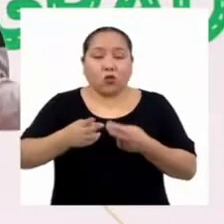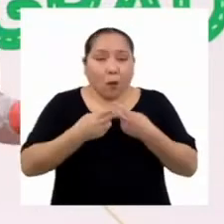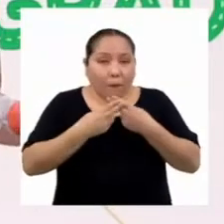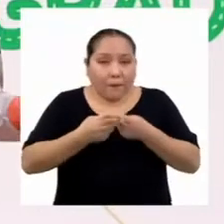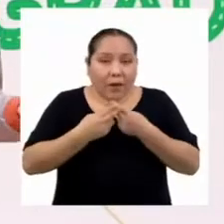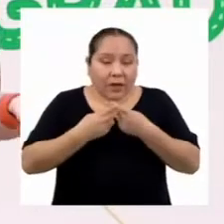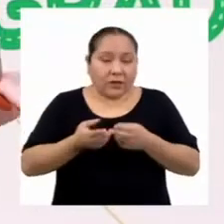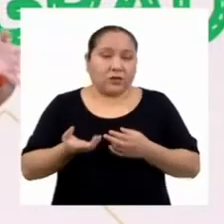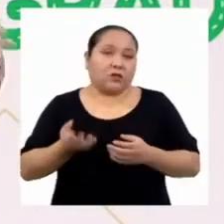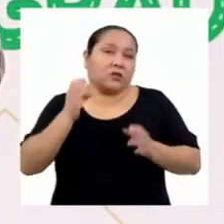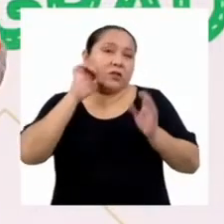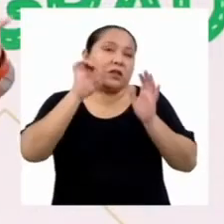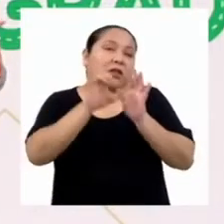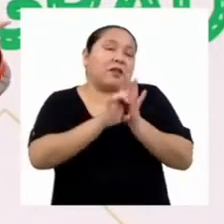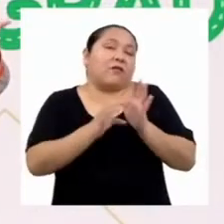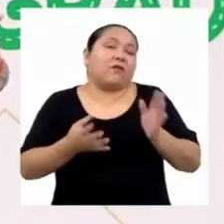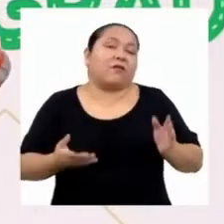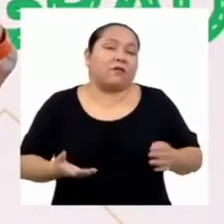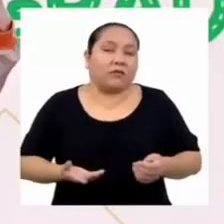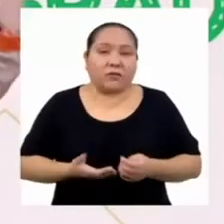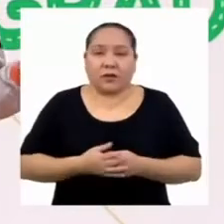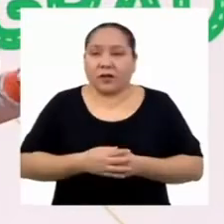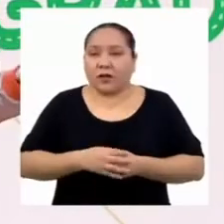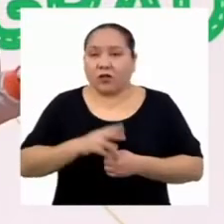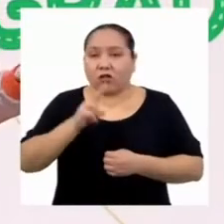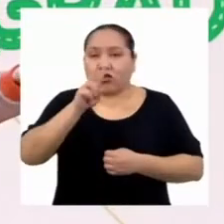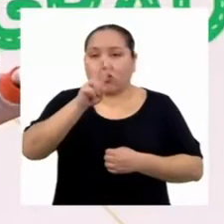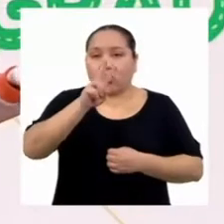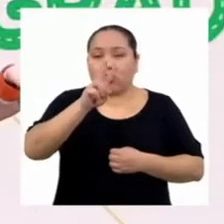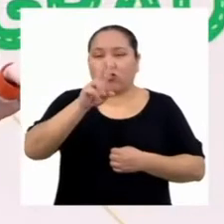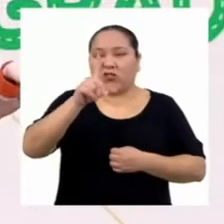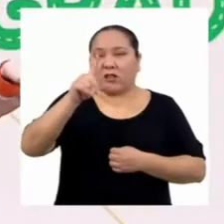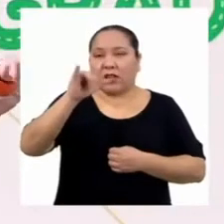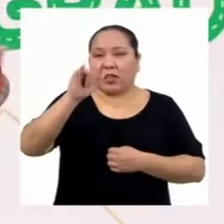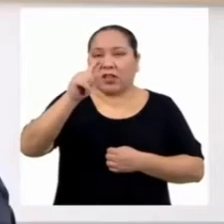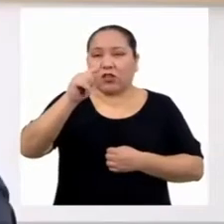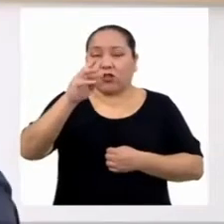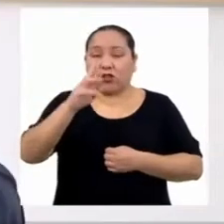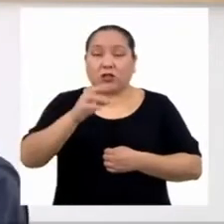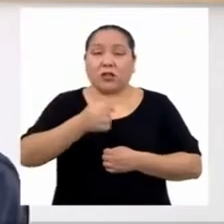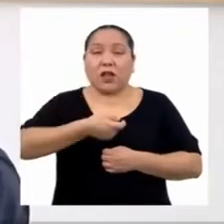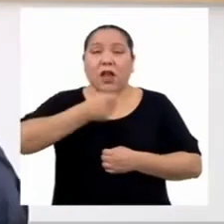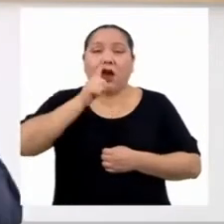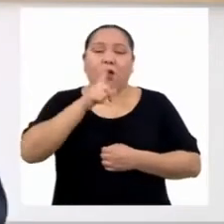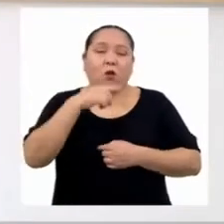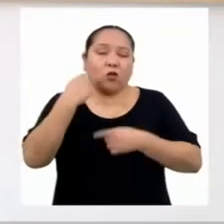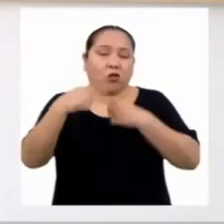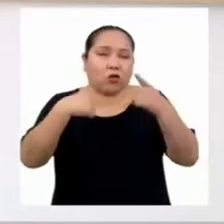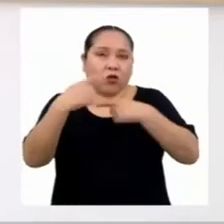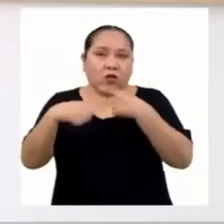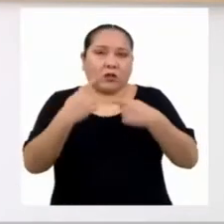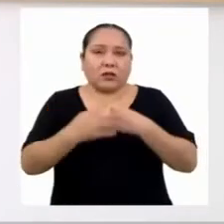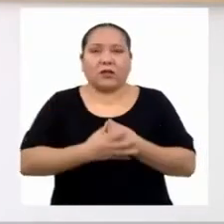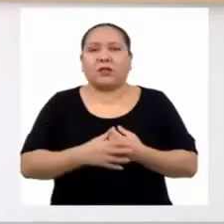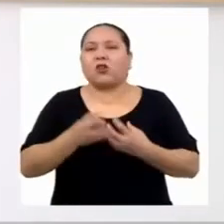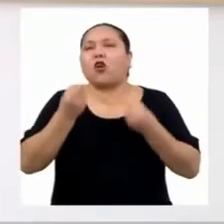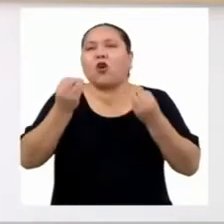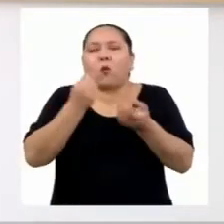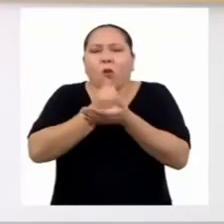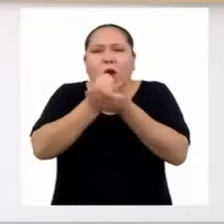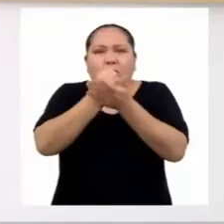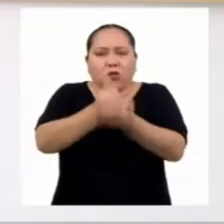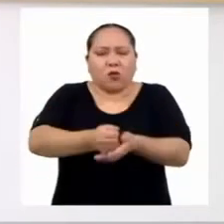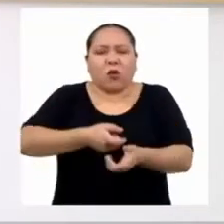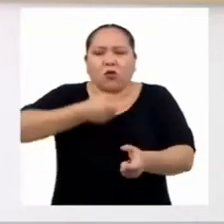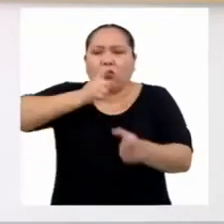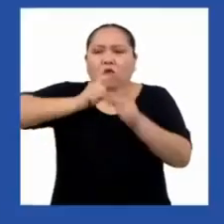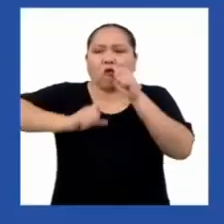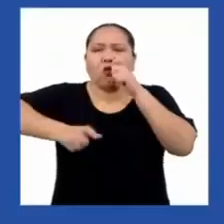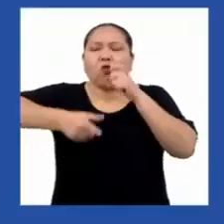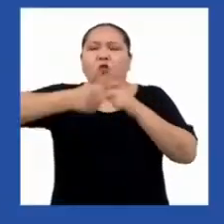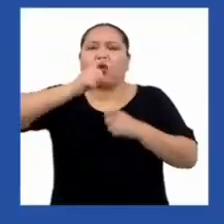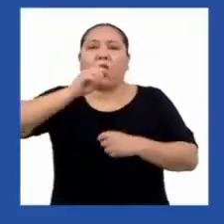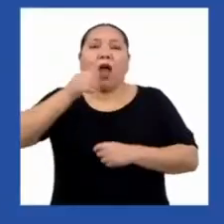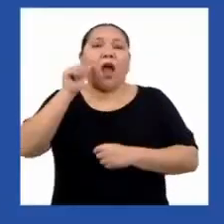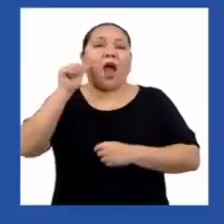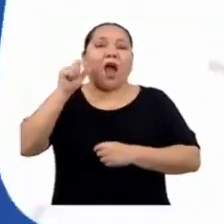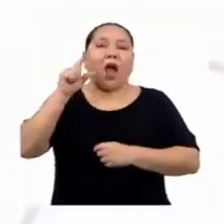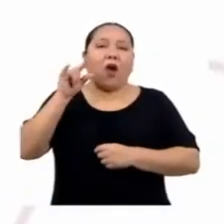O es decir, un aproximado de 2 litros de agua a diario. ¿Qué beneficios puede darnos el consumo de agua diariamente?